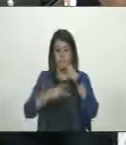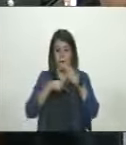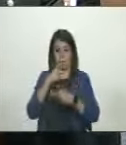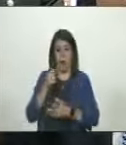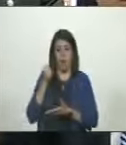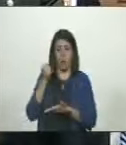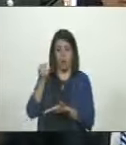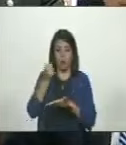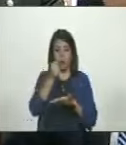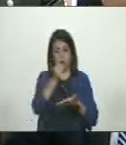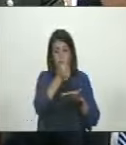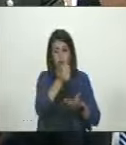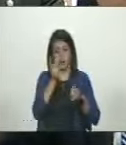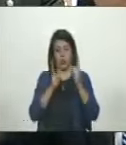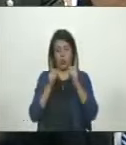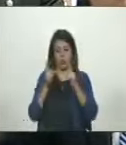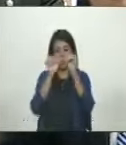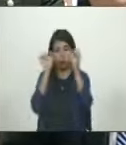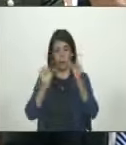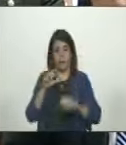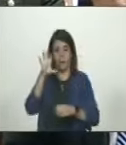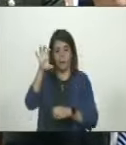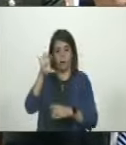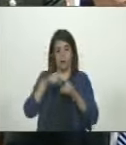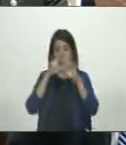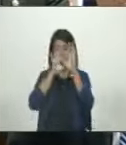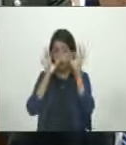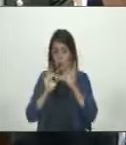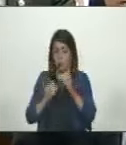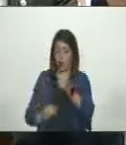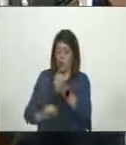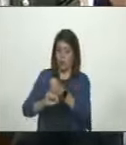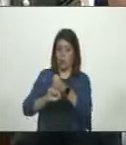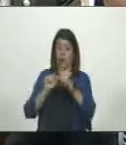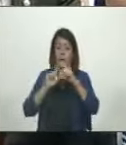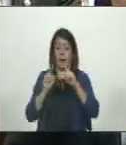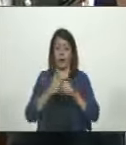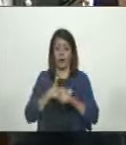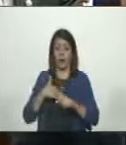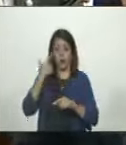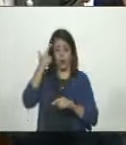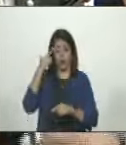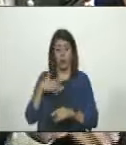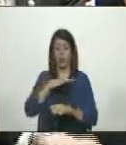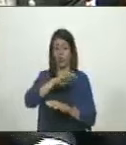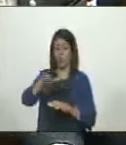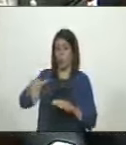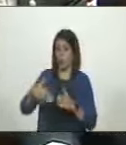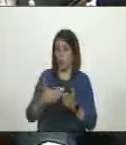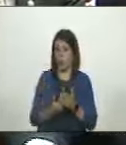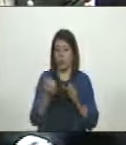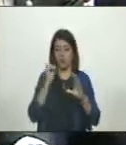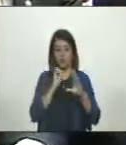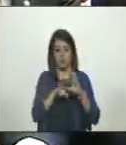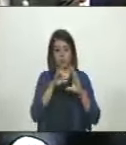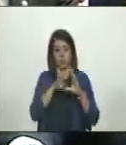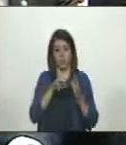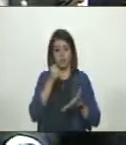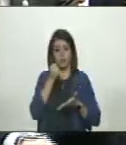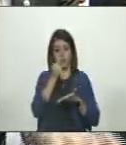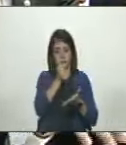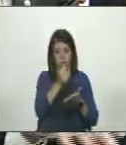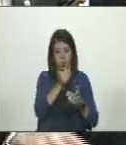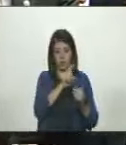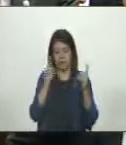de bonificación de alguna manera a través del sistema patria como mecanismo de compensación pero creemos que lo ideal es que todo eso se convierta en salario y que esos bonos se